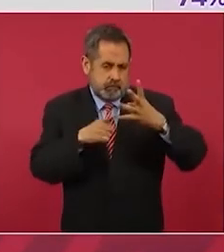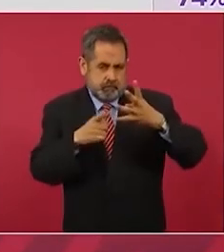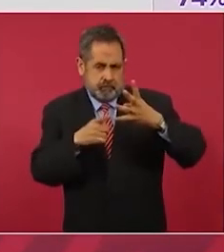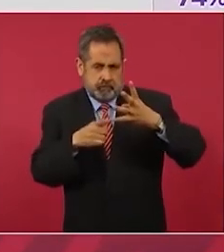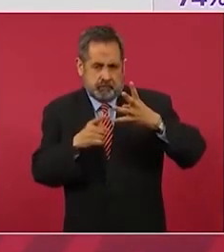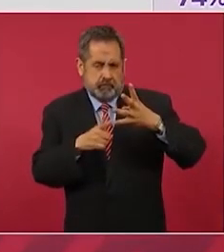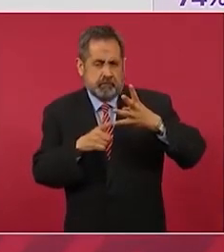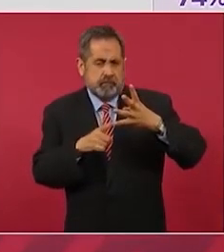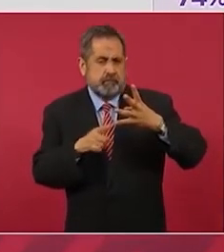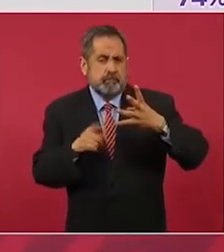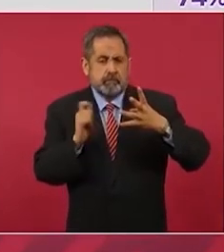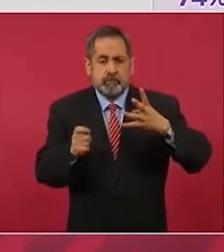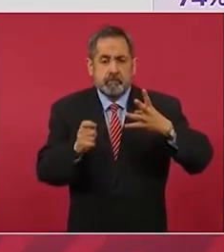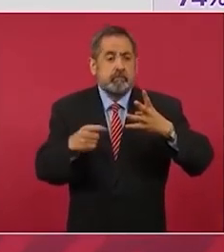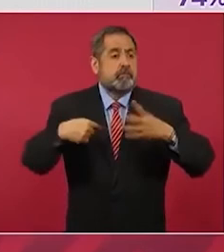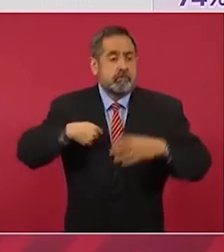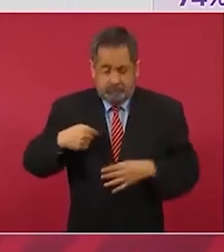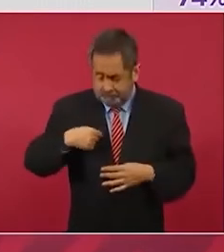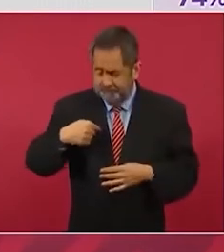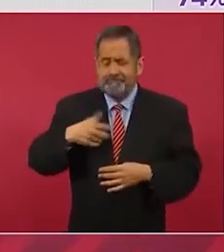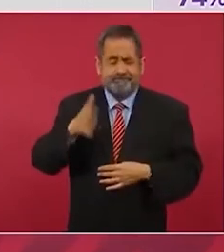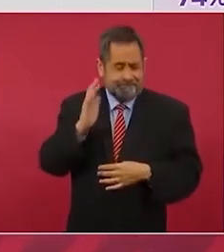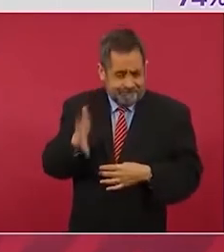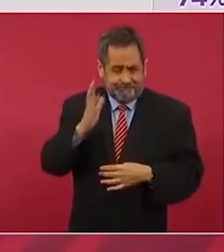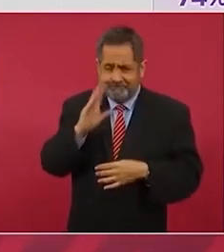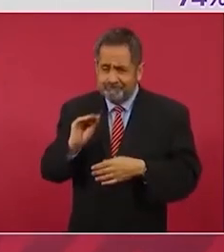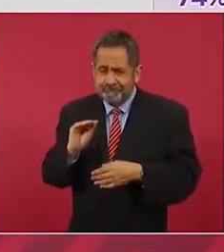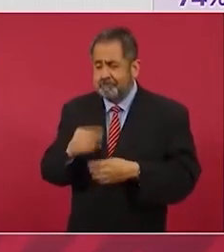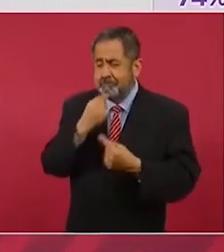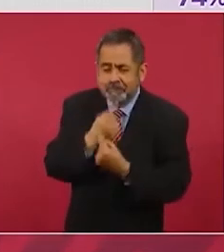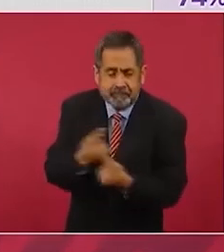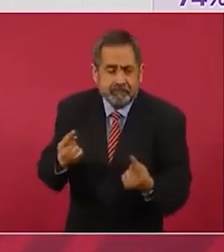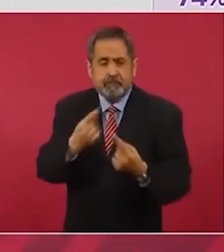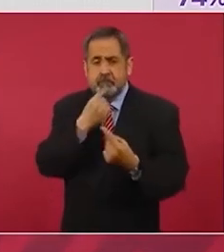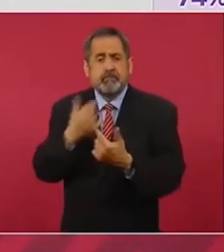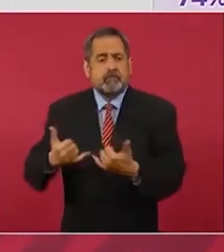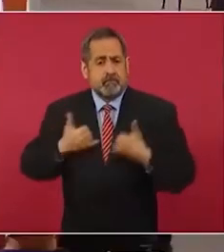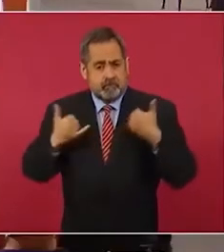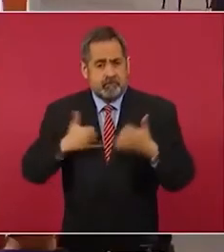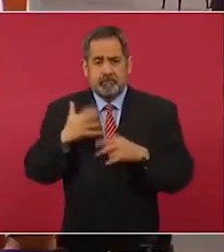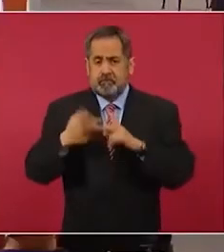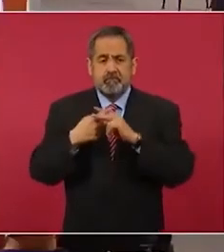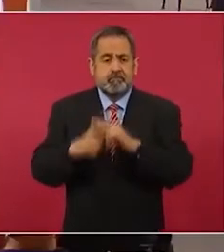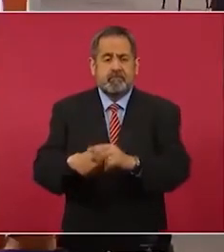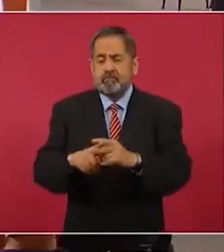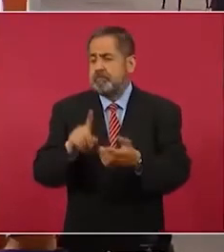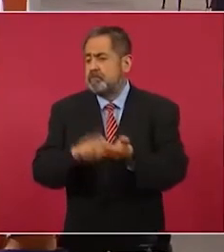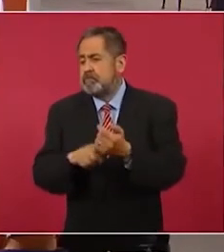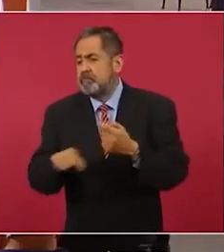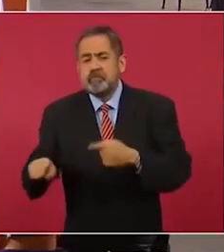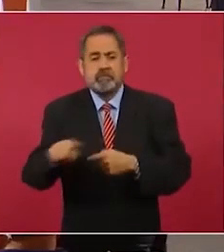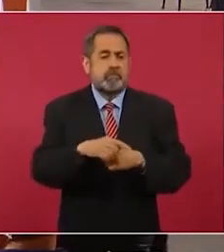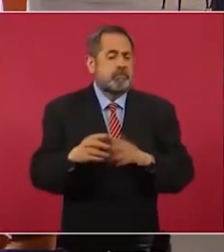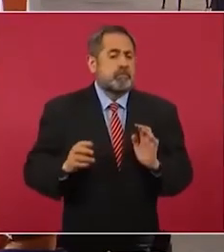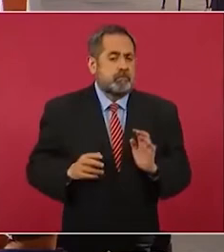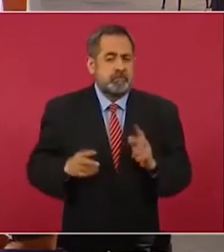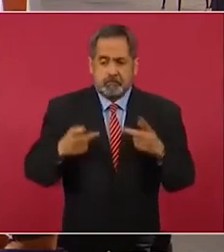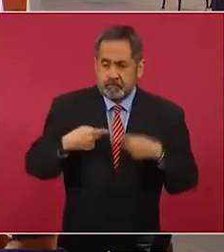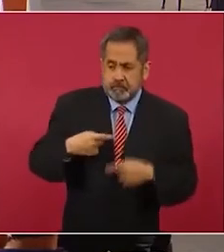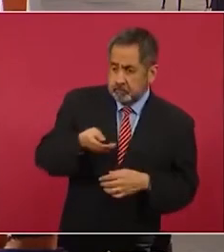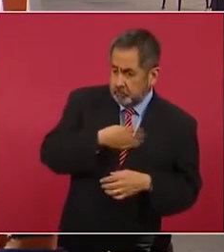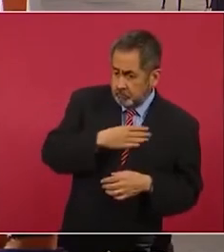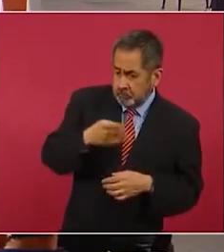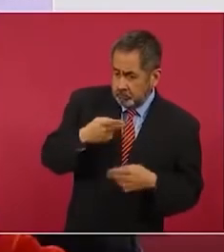baja nosotros ya incorporamos hace mucho tiempo niños, niñas, adolescentes de bajo riesgo los personas saludables